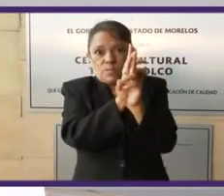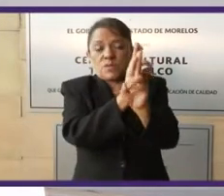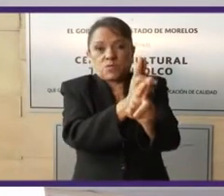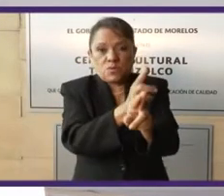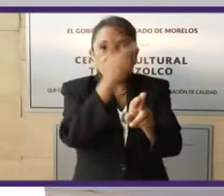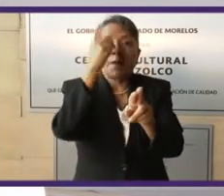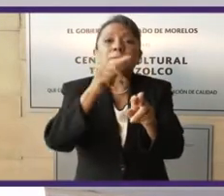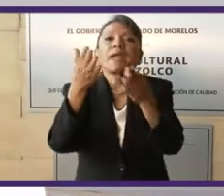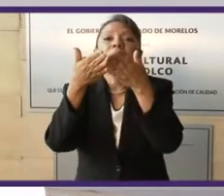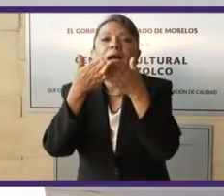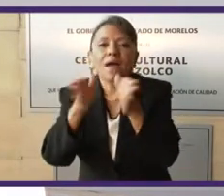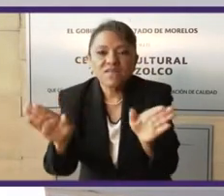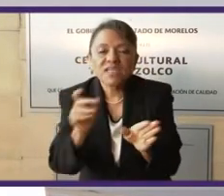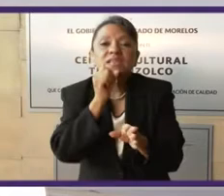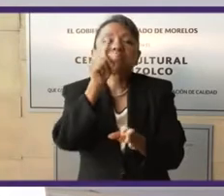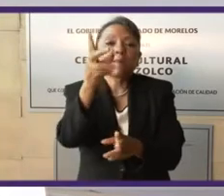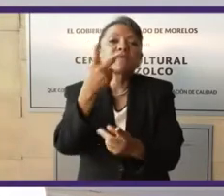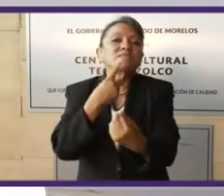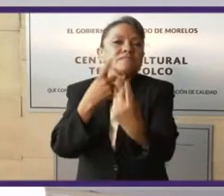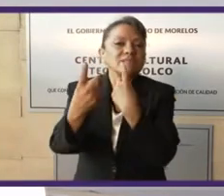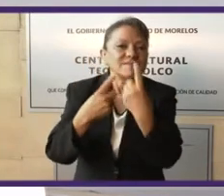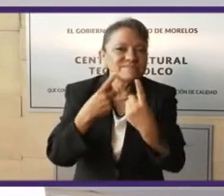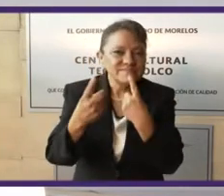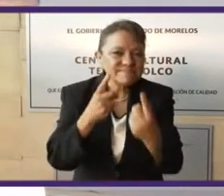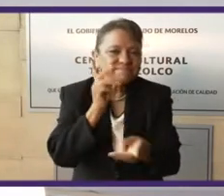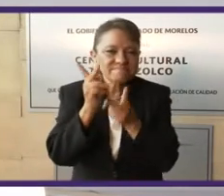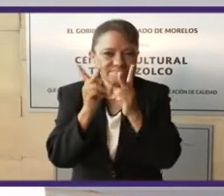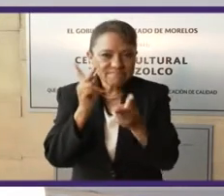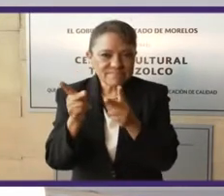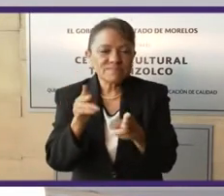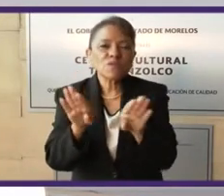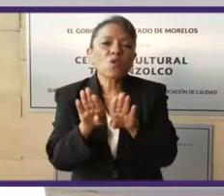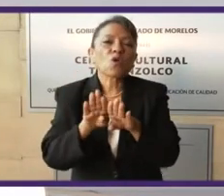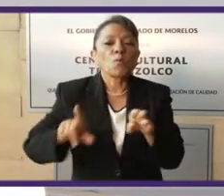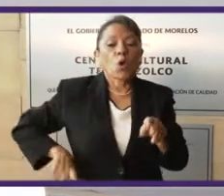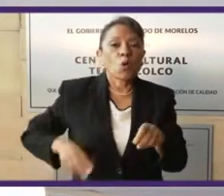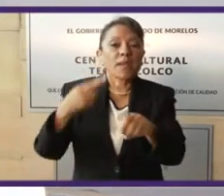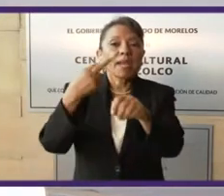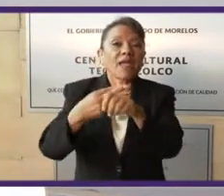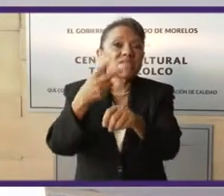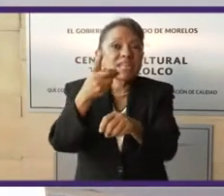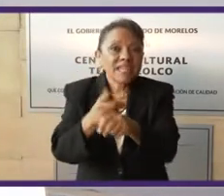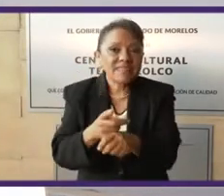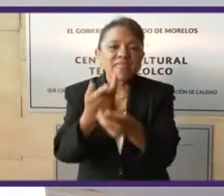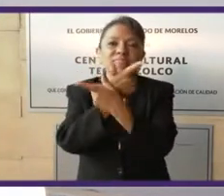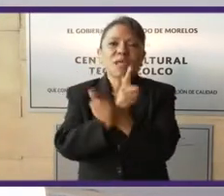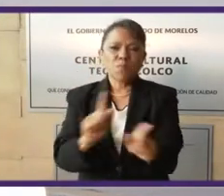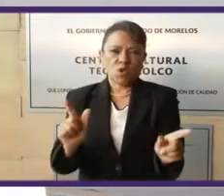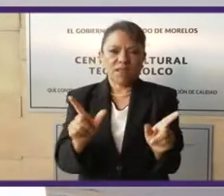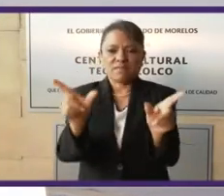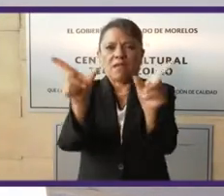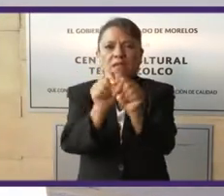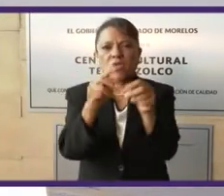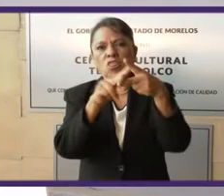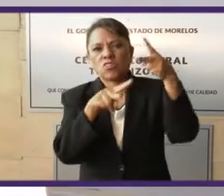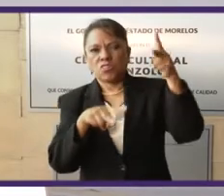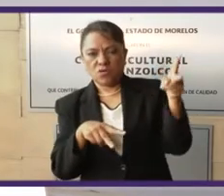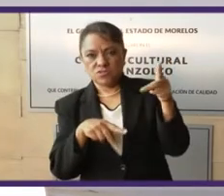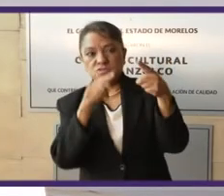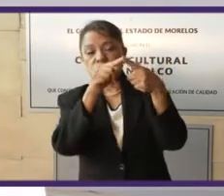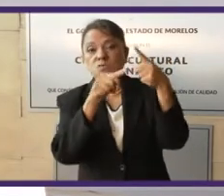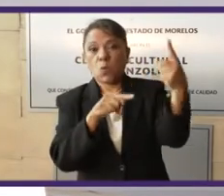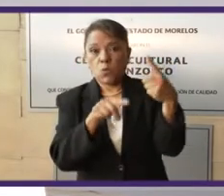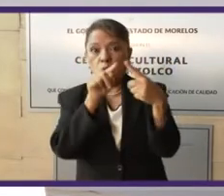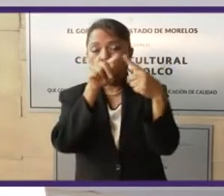abriéramos también una discusión de la gobernabilidad democrática que resumiría en dos palabras. Es el vértice donde